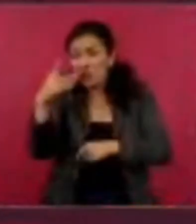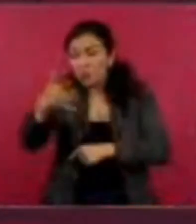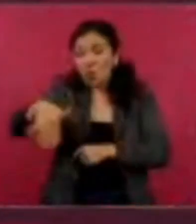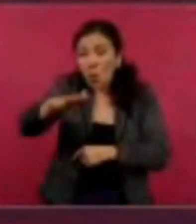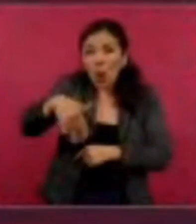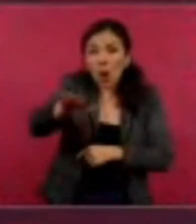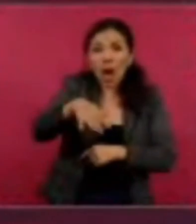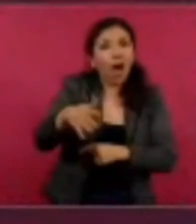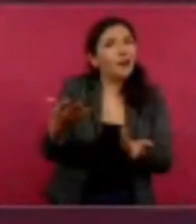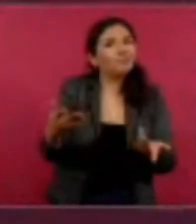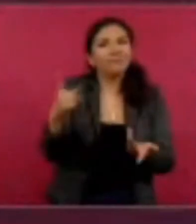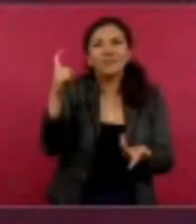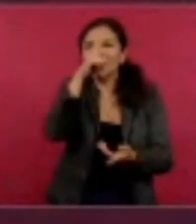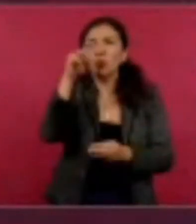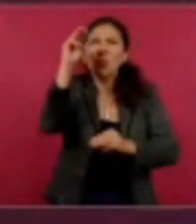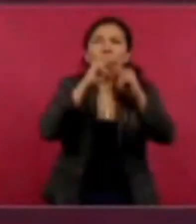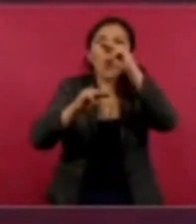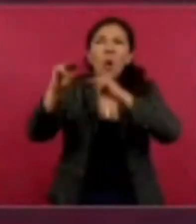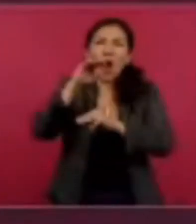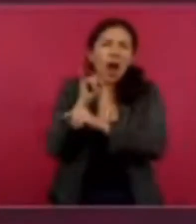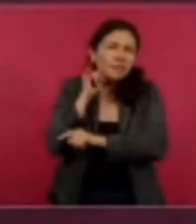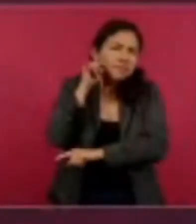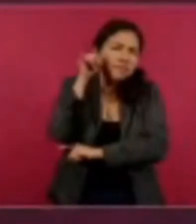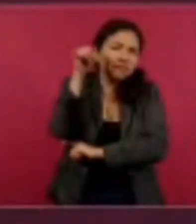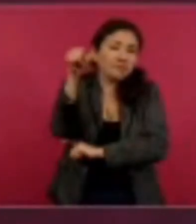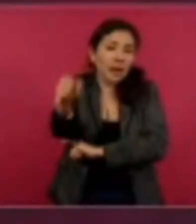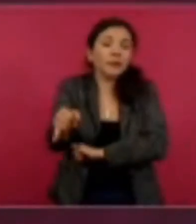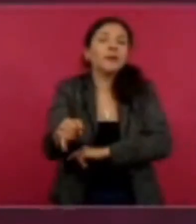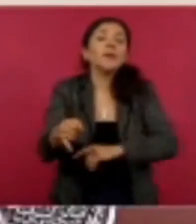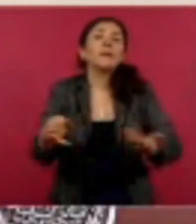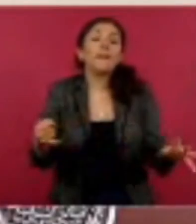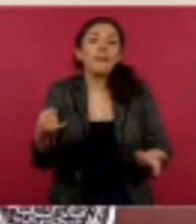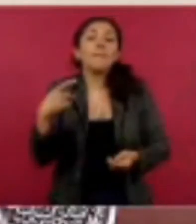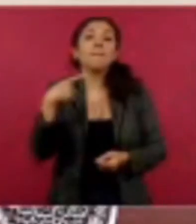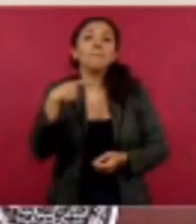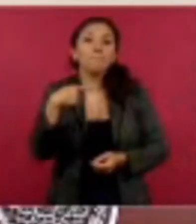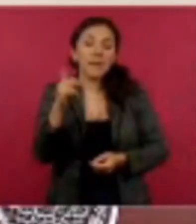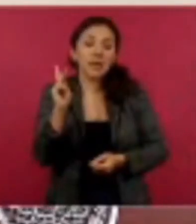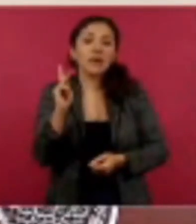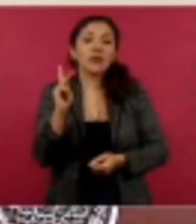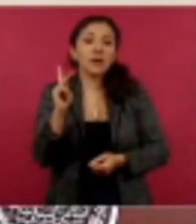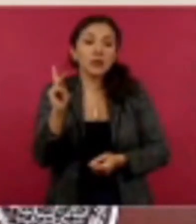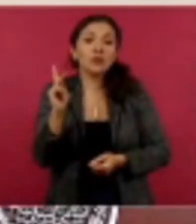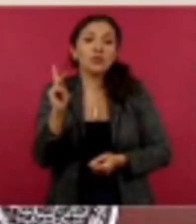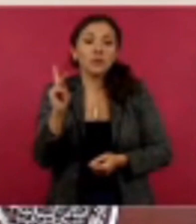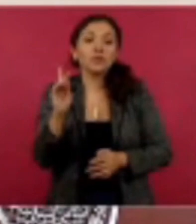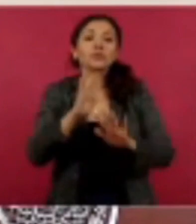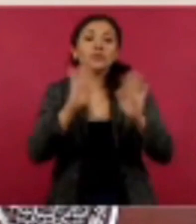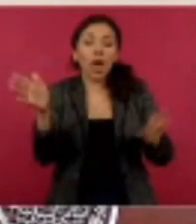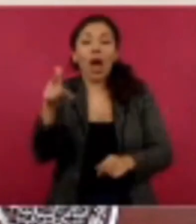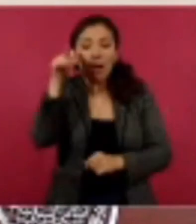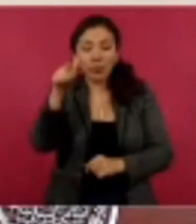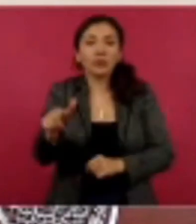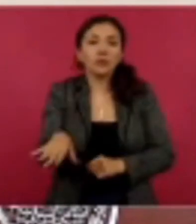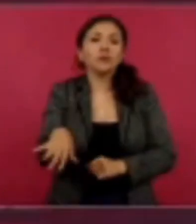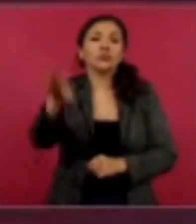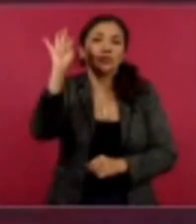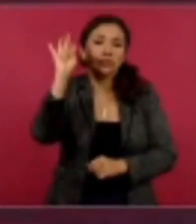intrincada en la sierra, pero ya se encontró